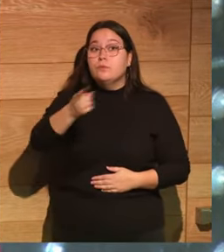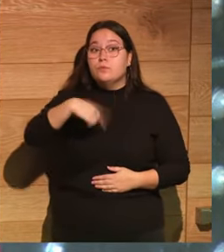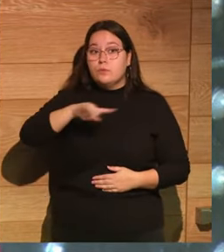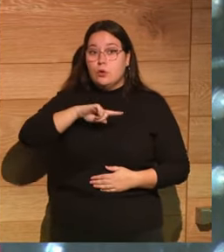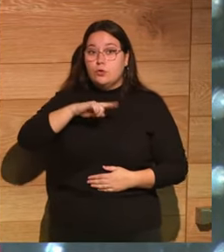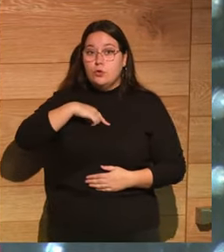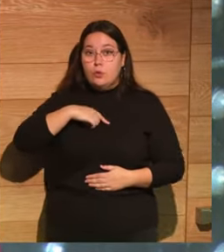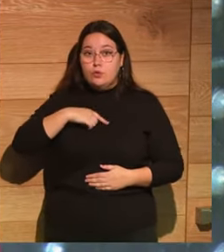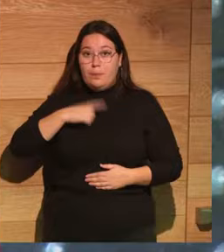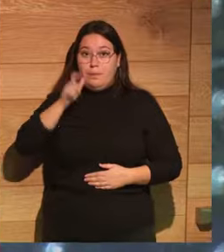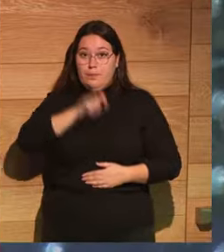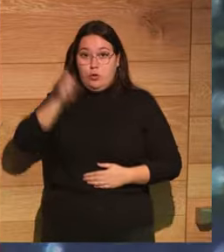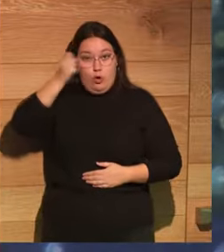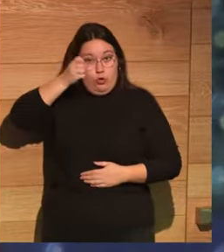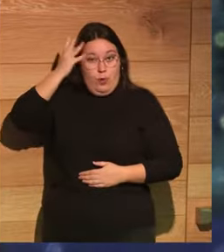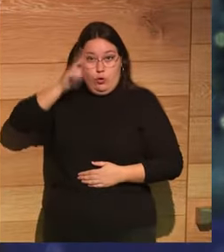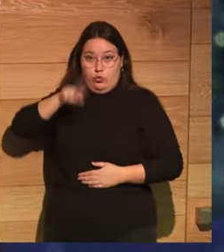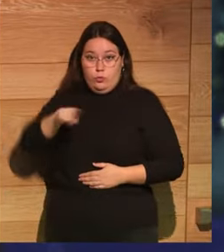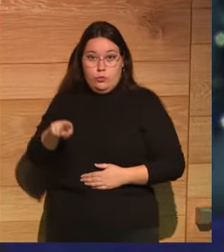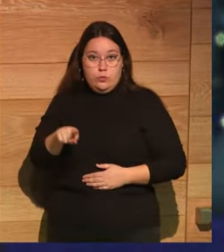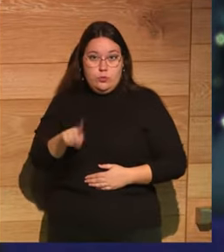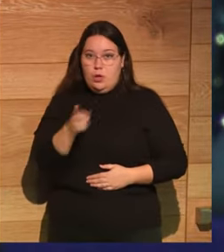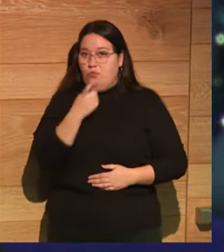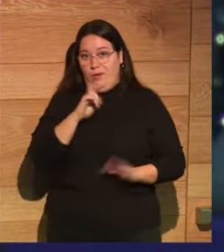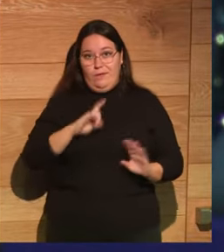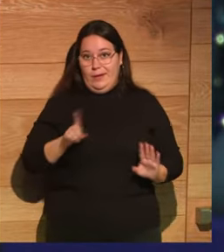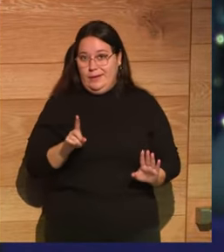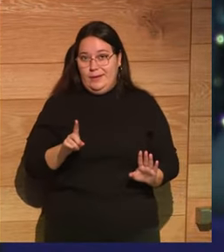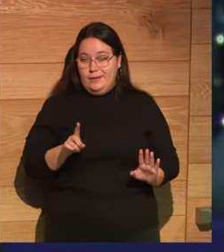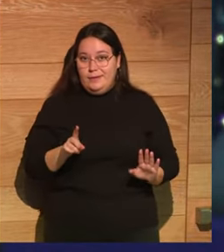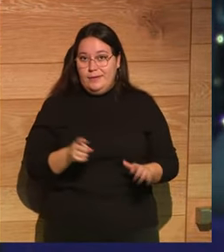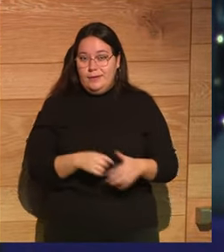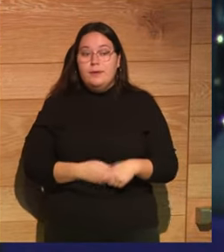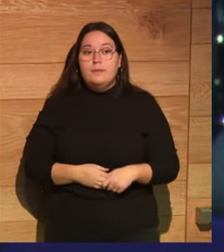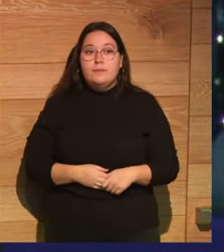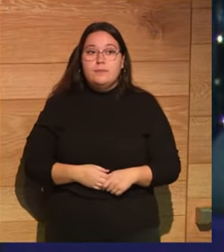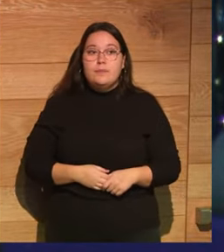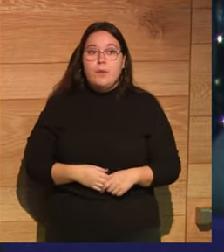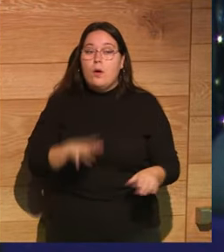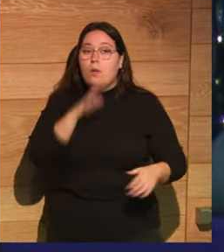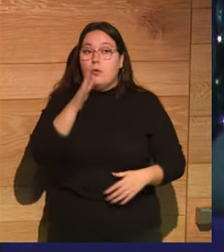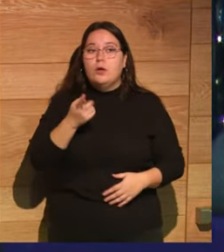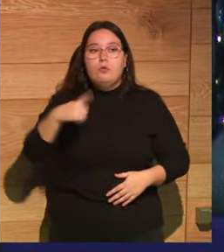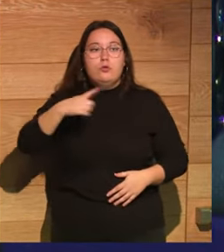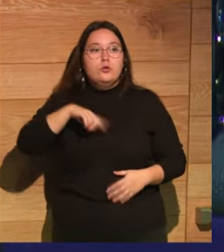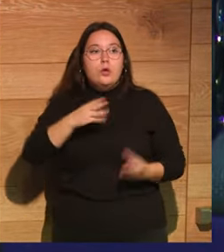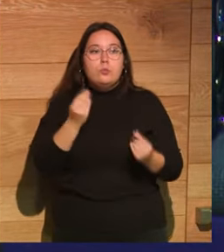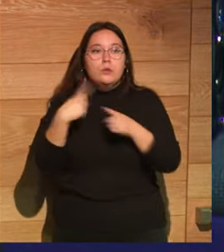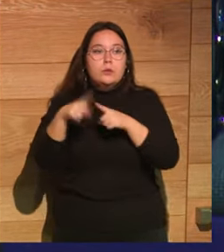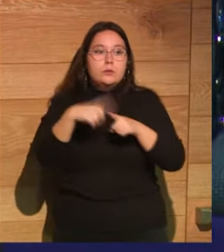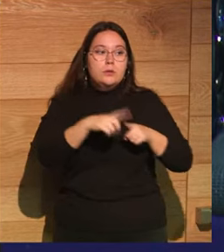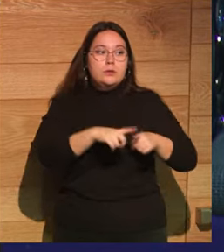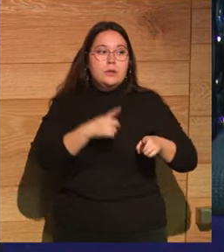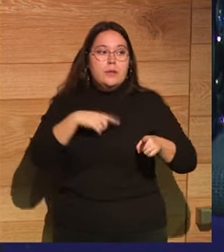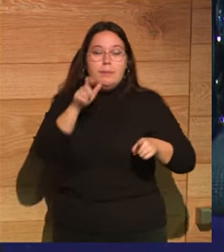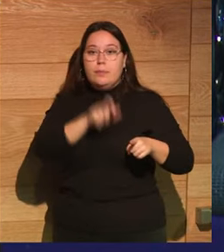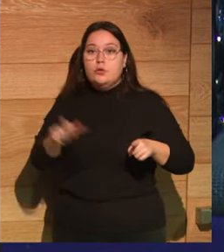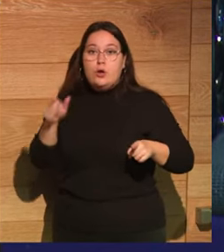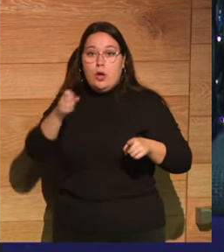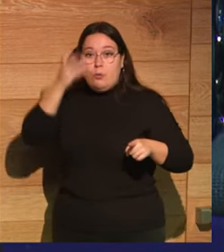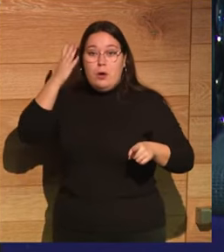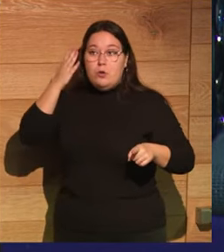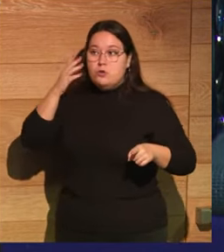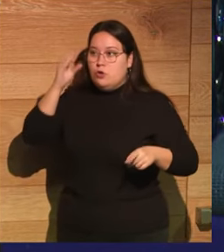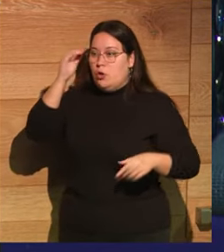no somos romanos. Nosotros, ni falta que hace que seamos romanos, porque obviamente tenemos muchas cosas que los romanos ni